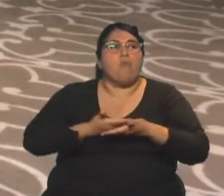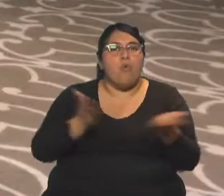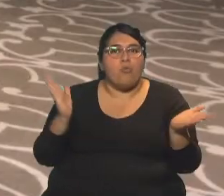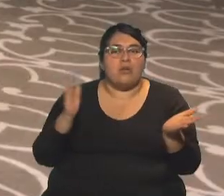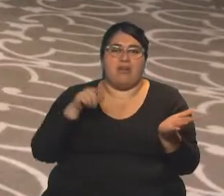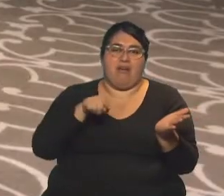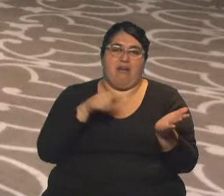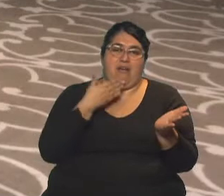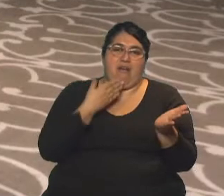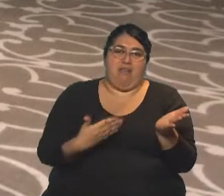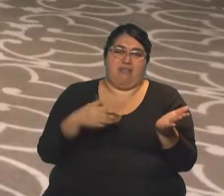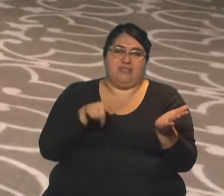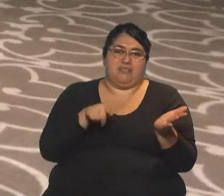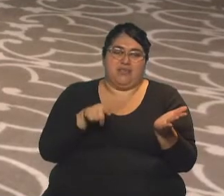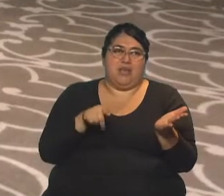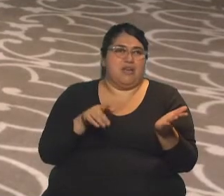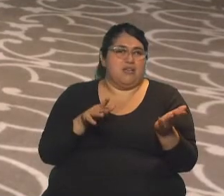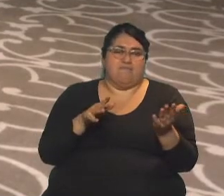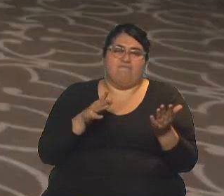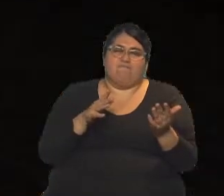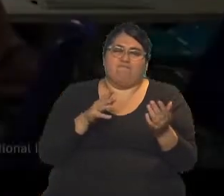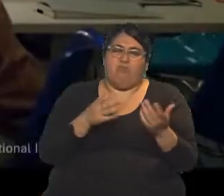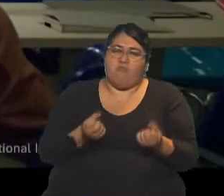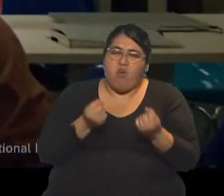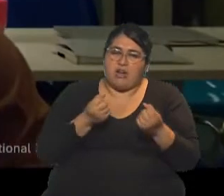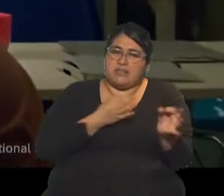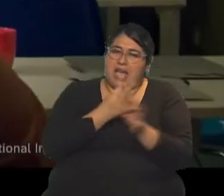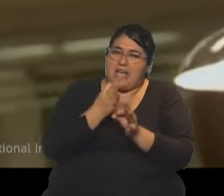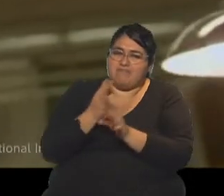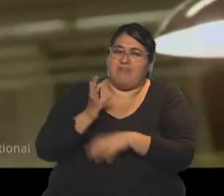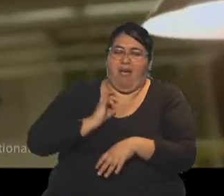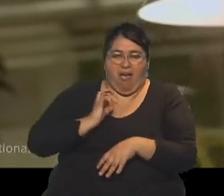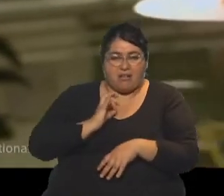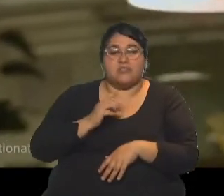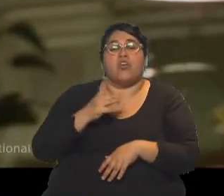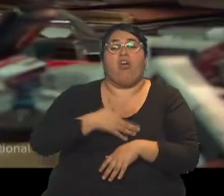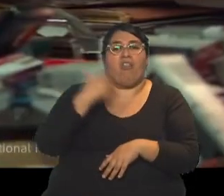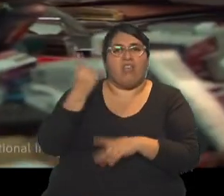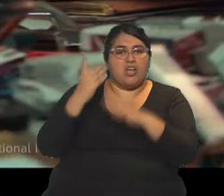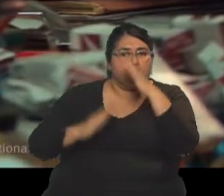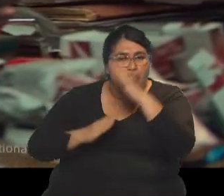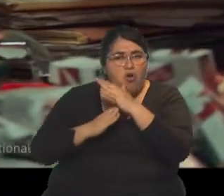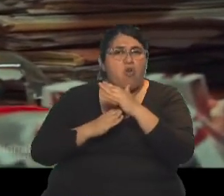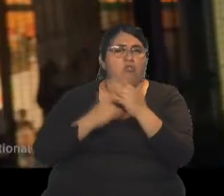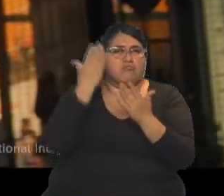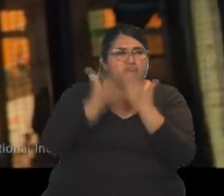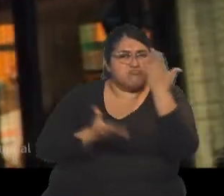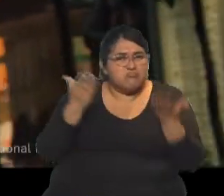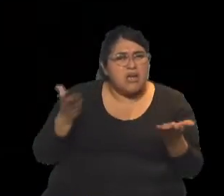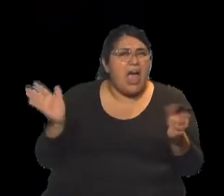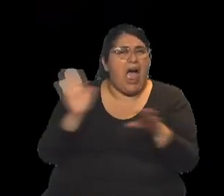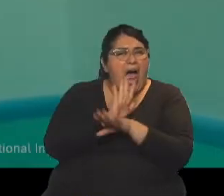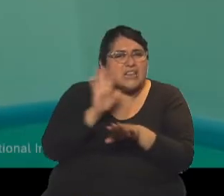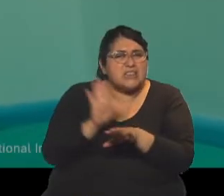fue muy poderosa durante muchos años. Creo que tenemos grandes directores, grandes directoras, grandes artistas,